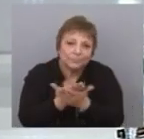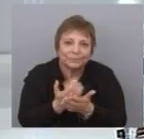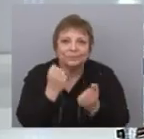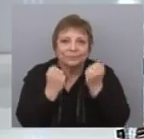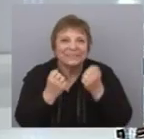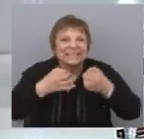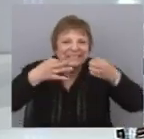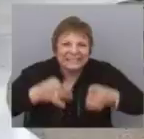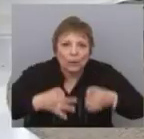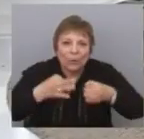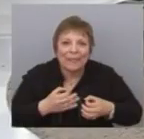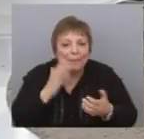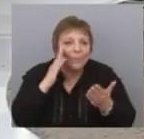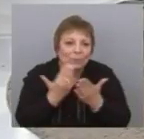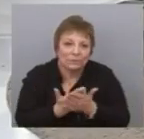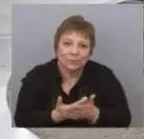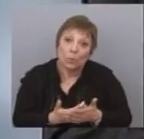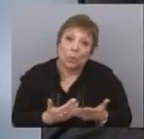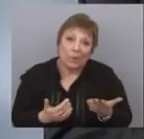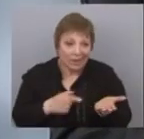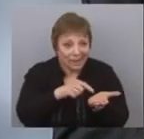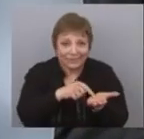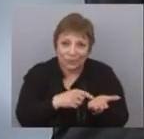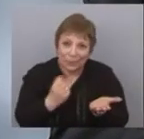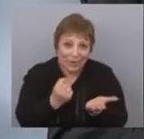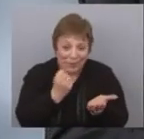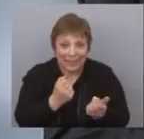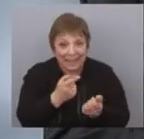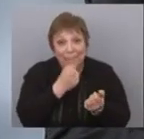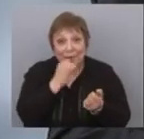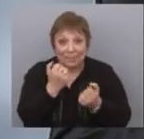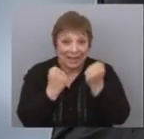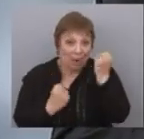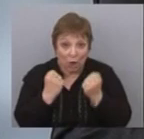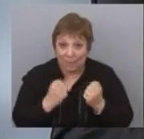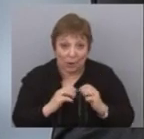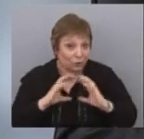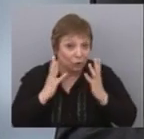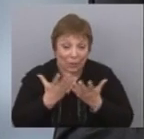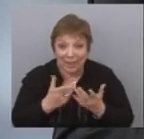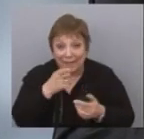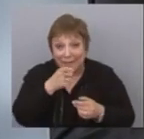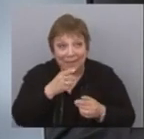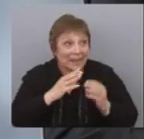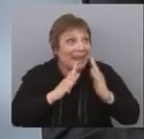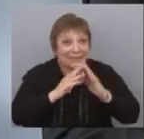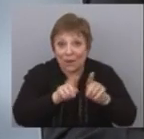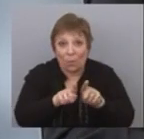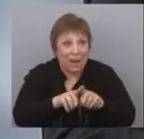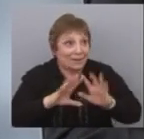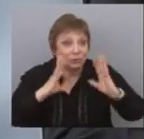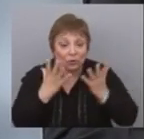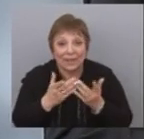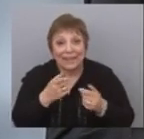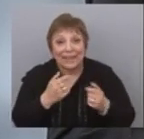la certeza, la seguridad? Pesa muchísimo. En economía, como en todos los órdenes de vida, pero en economía quizá más, las expectativas